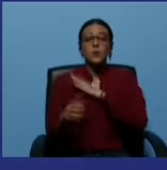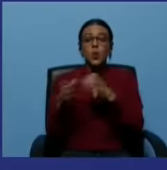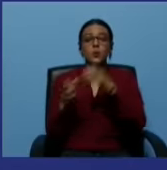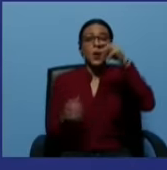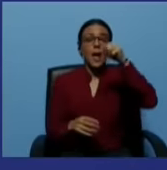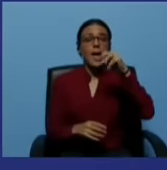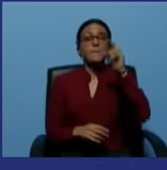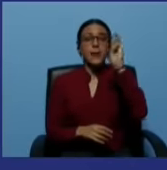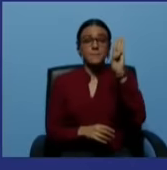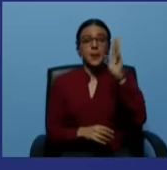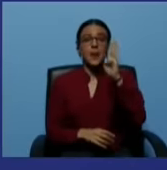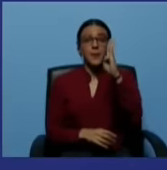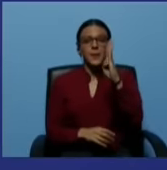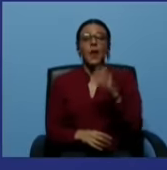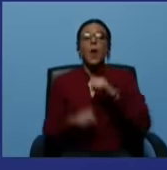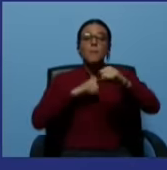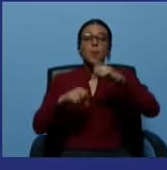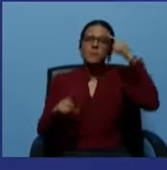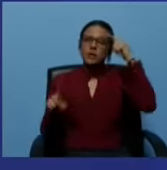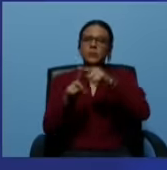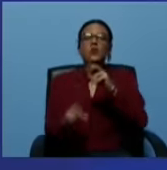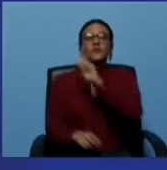¿Qué es MPB? Movimiento por Venezuela. ¿Los conoce usted? Forma parte